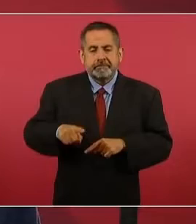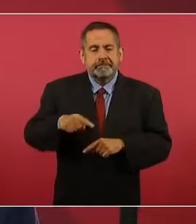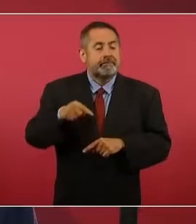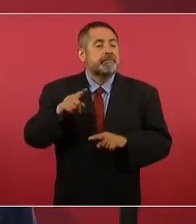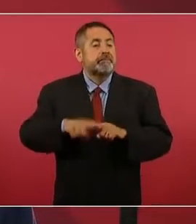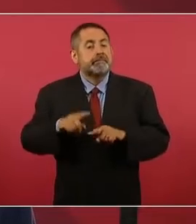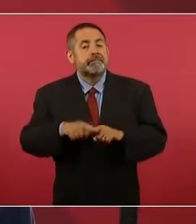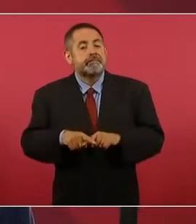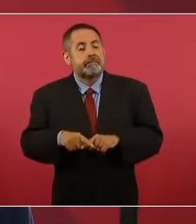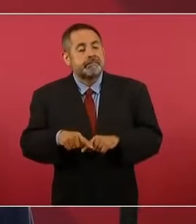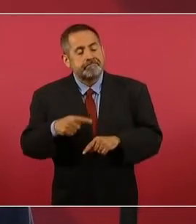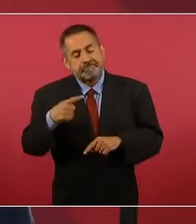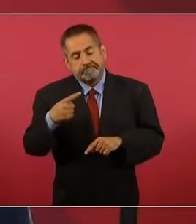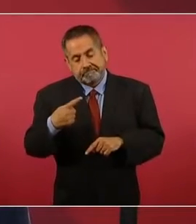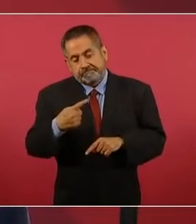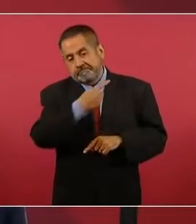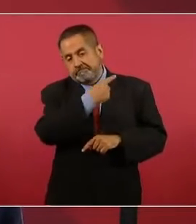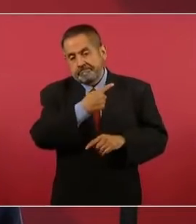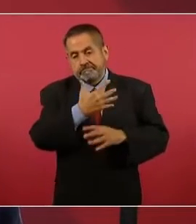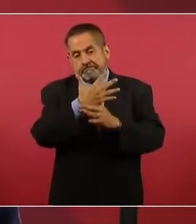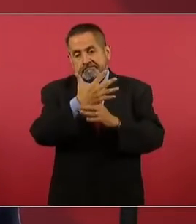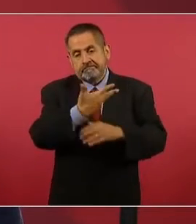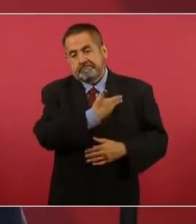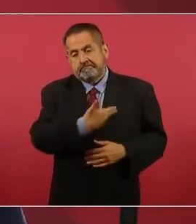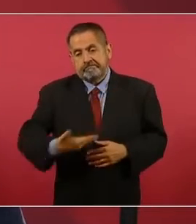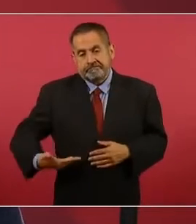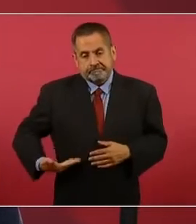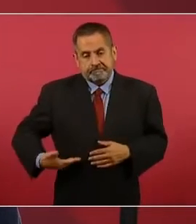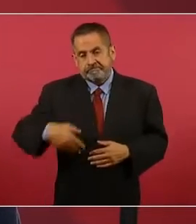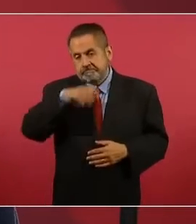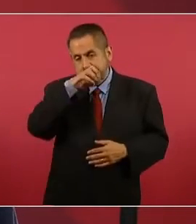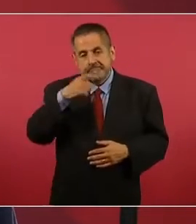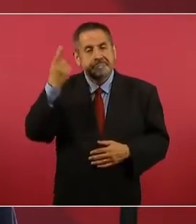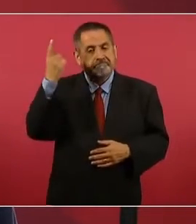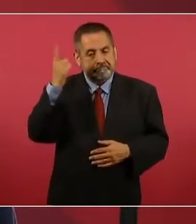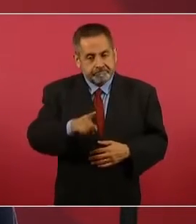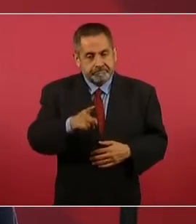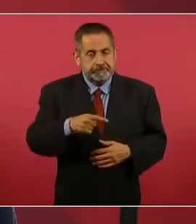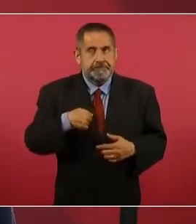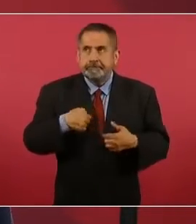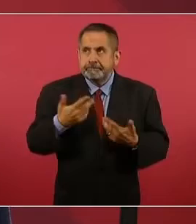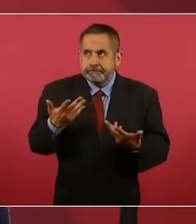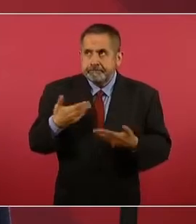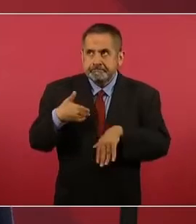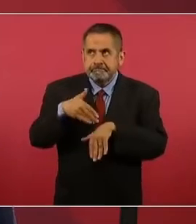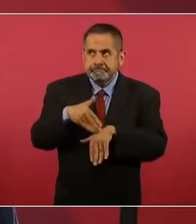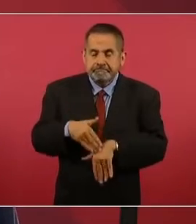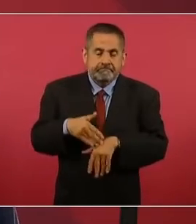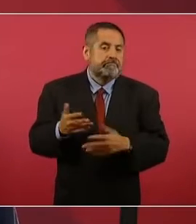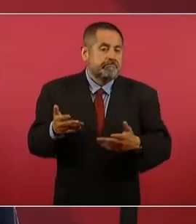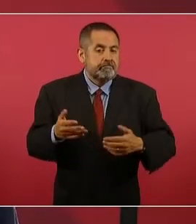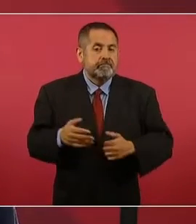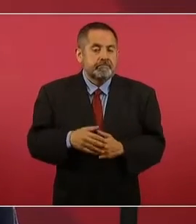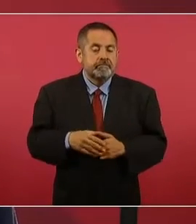desde presidencia y que